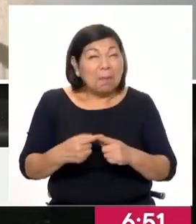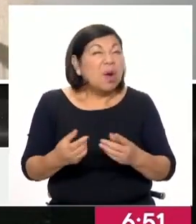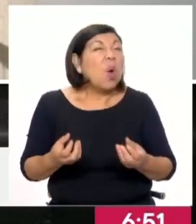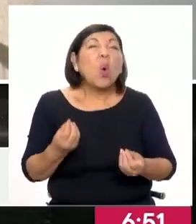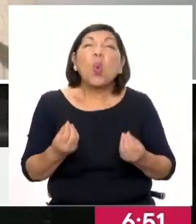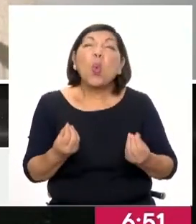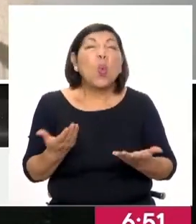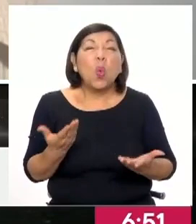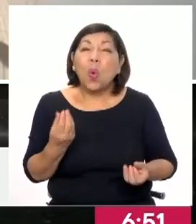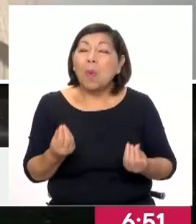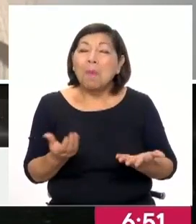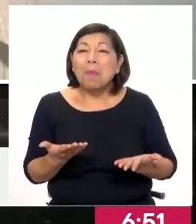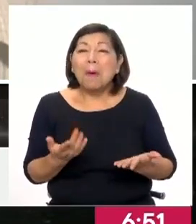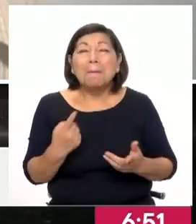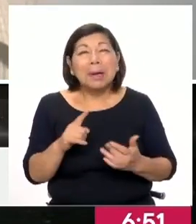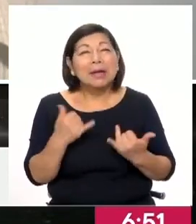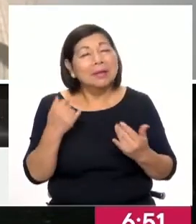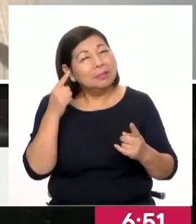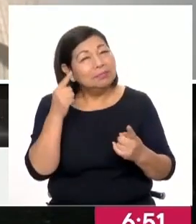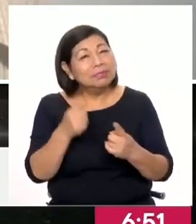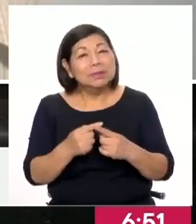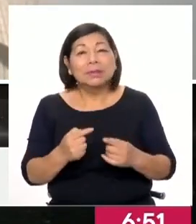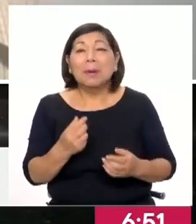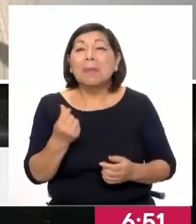¿Cuál sería la proyección en ese sentido?